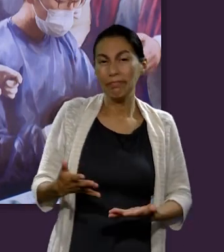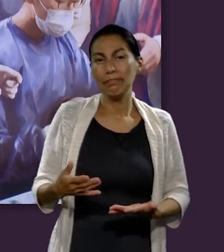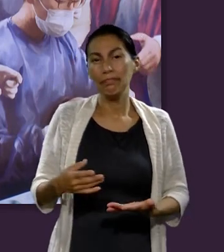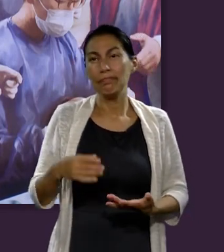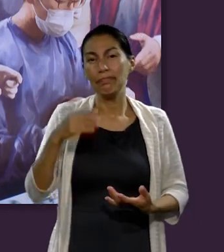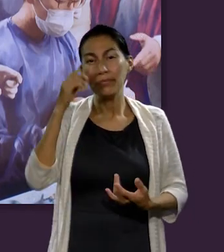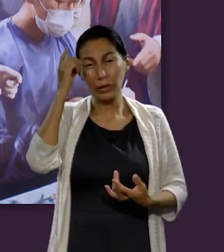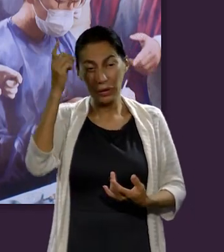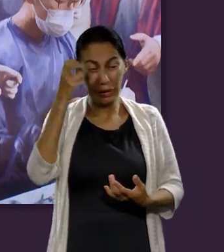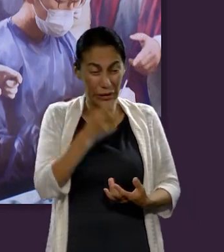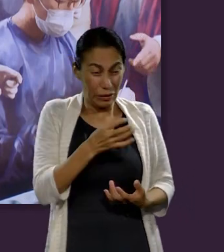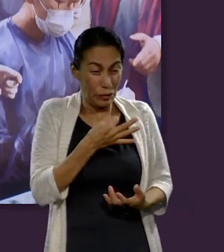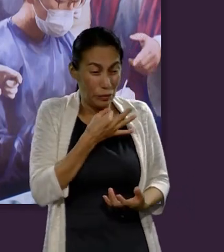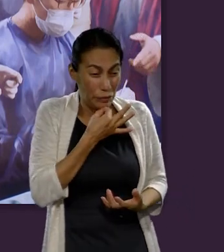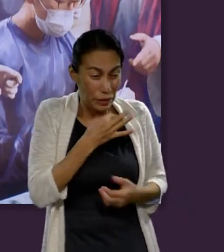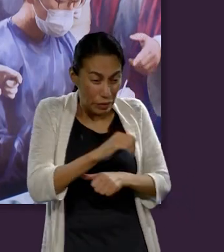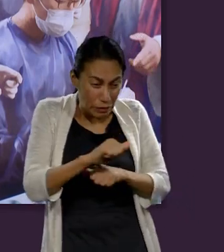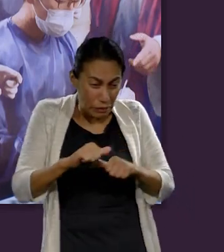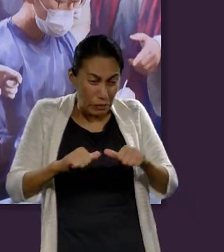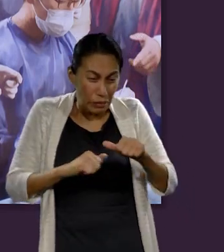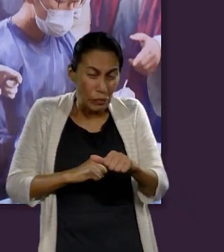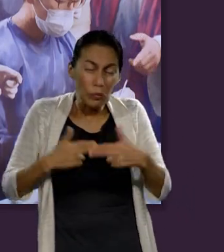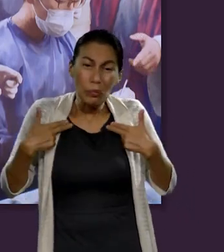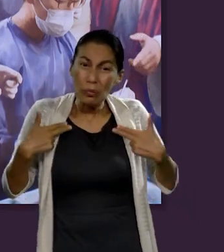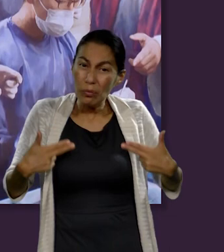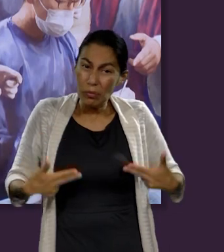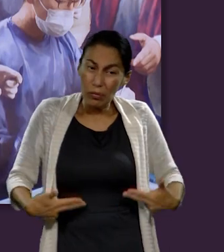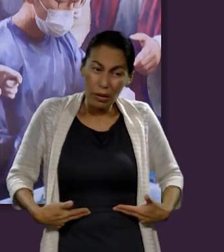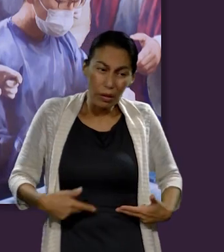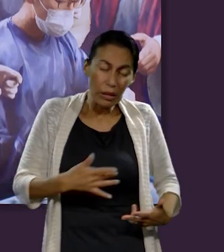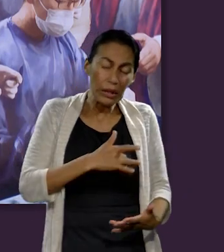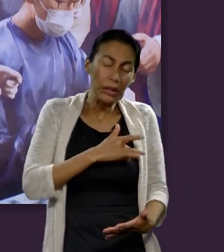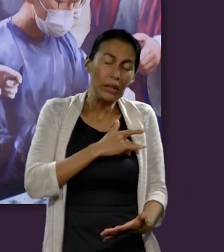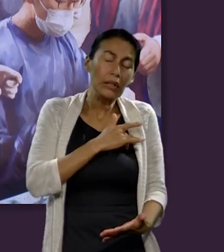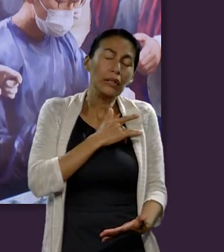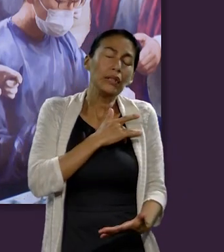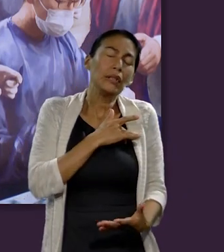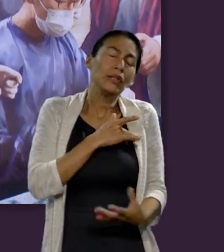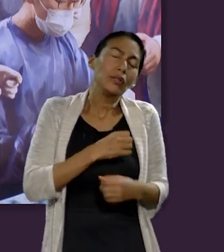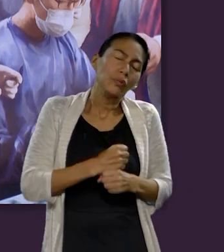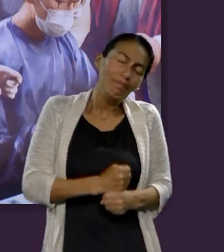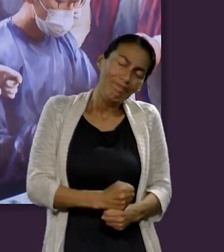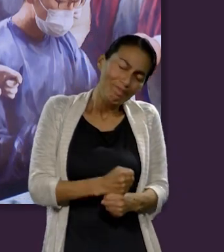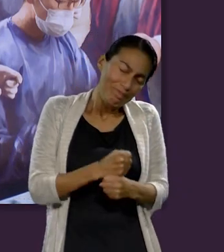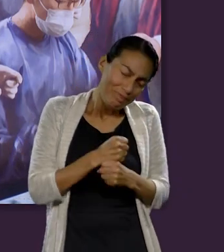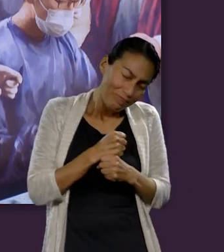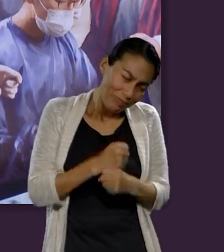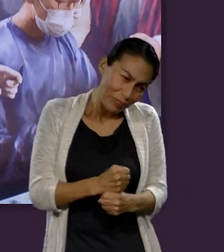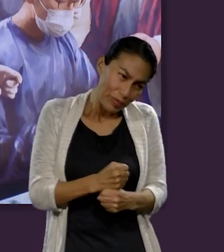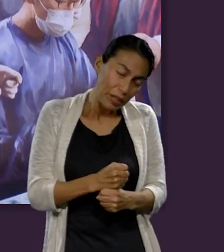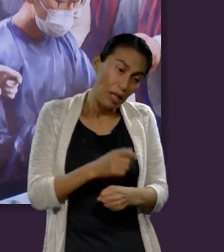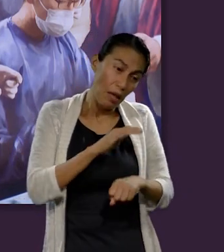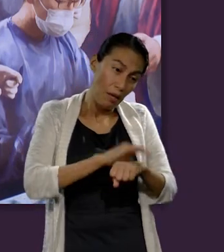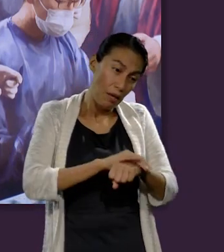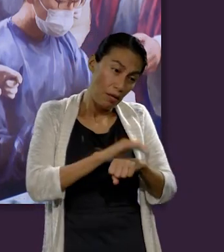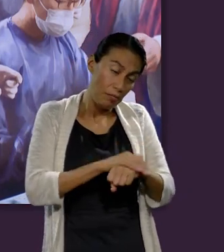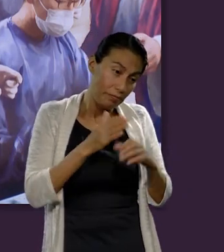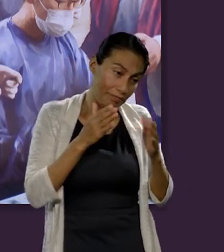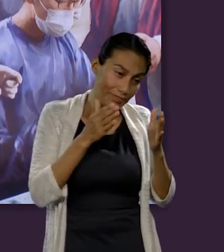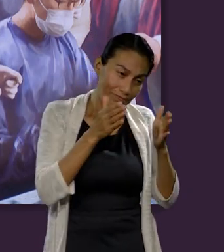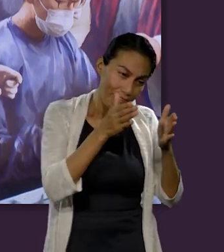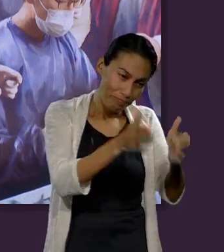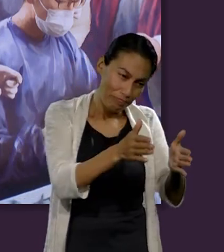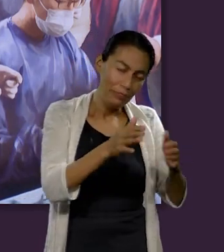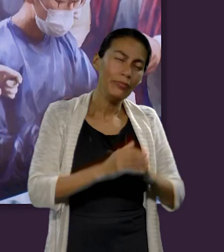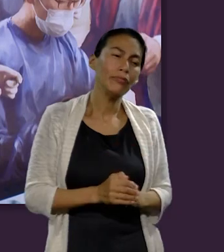y él como ser humano en aquel momento con su humanidad compartió nuestro dolor de enterrar un